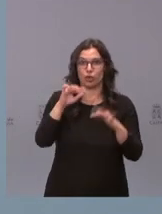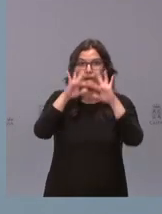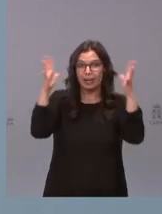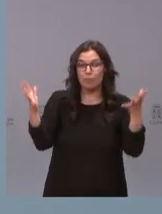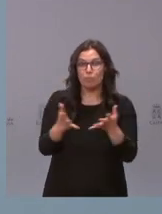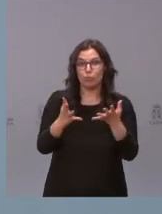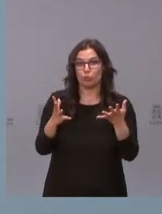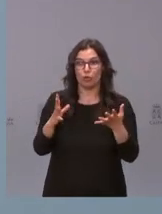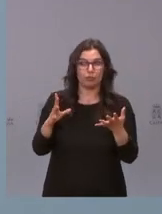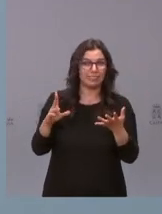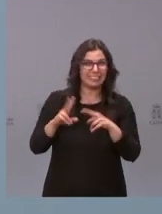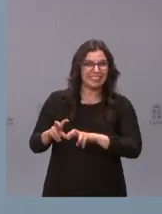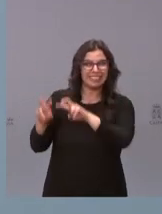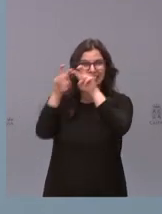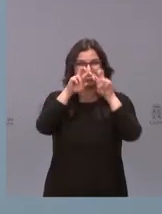está intentando